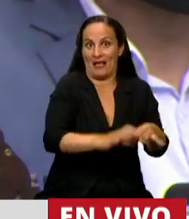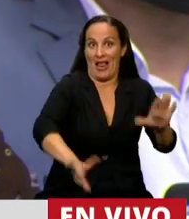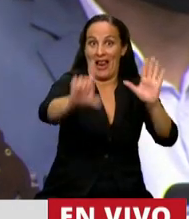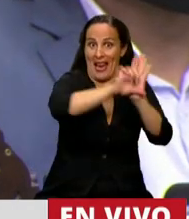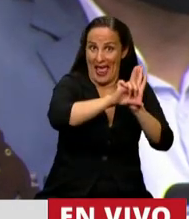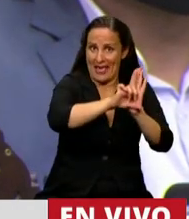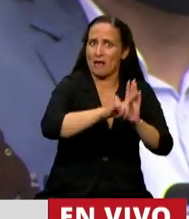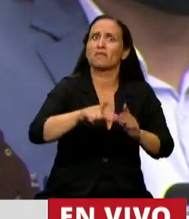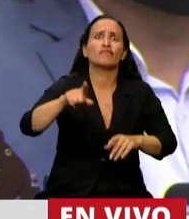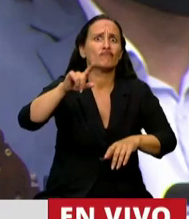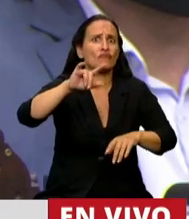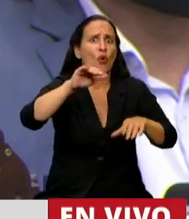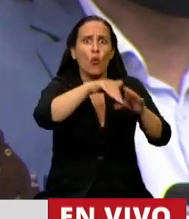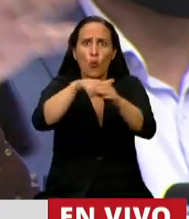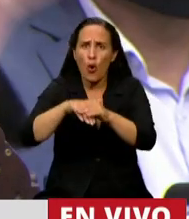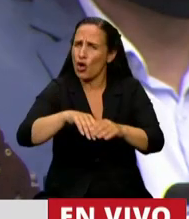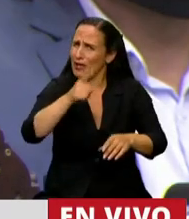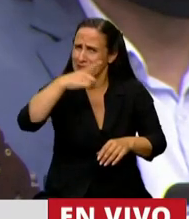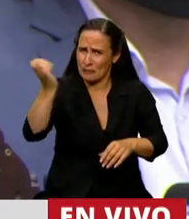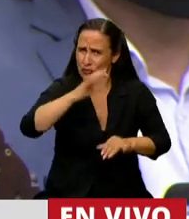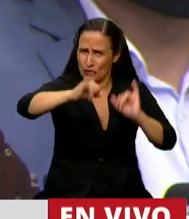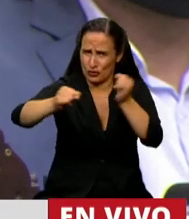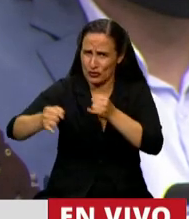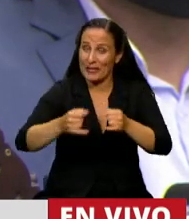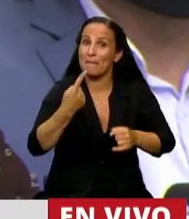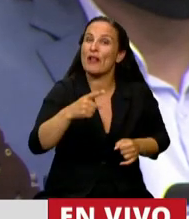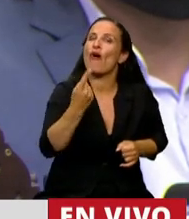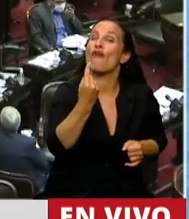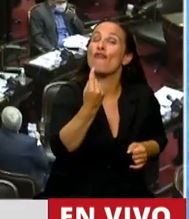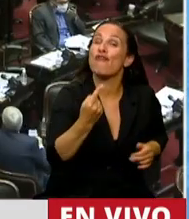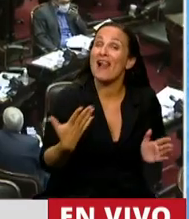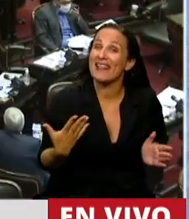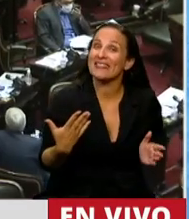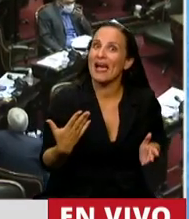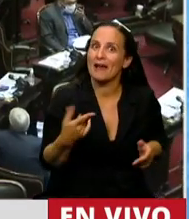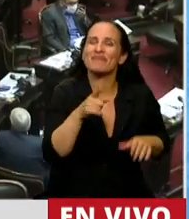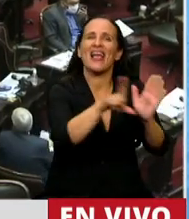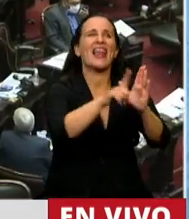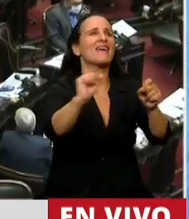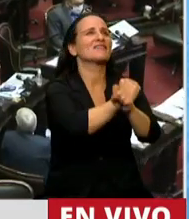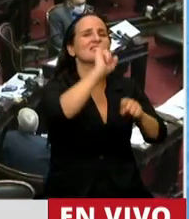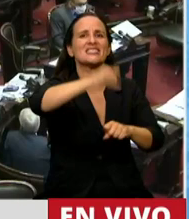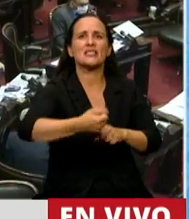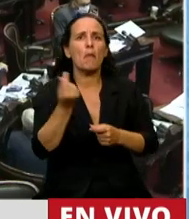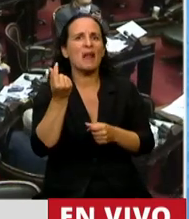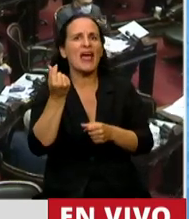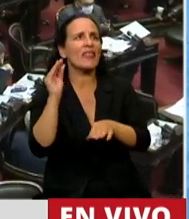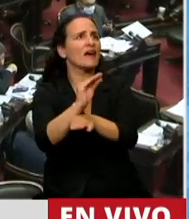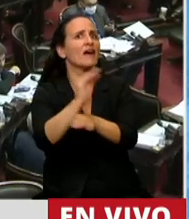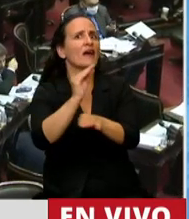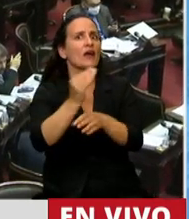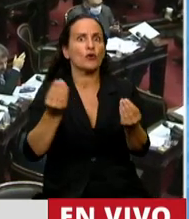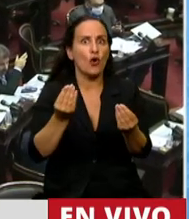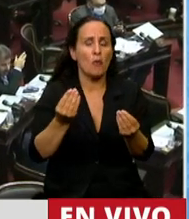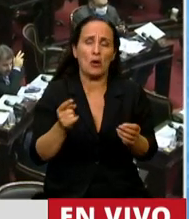fue por unanimidad. Pero le faltó algo y nosotros se lo marcamos, que fue el financiamiento de esa ley. Y realmente es un tema